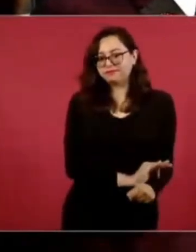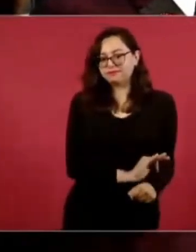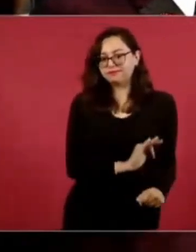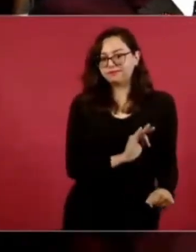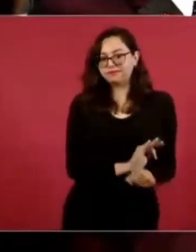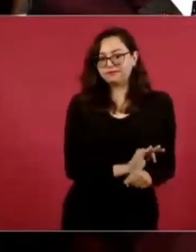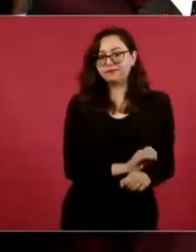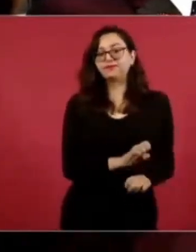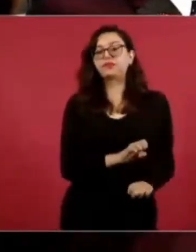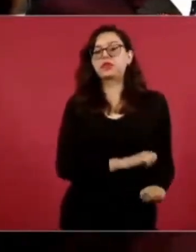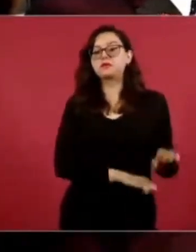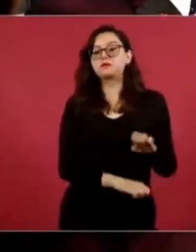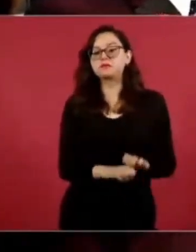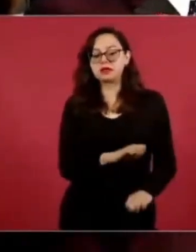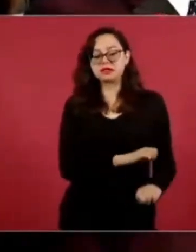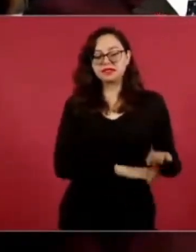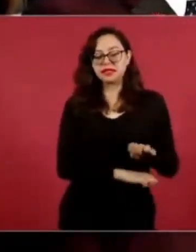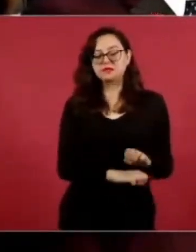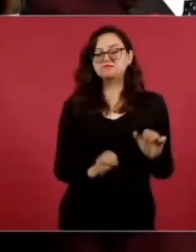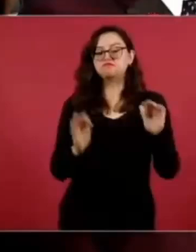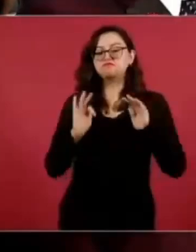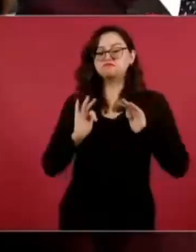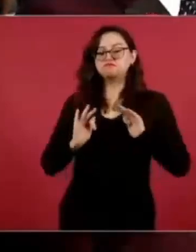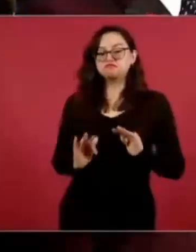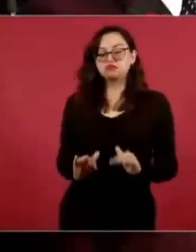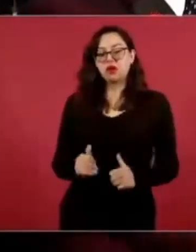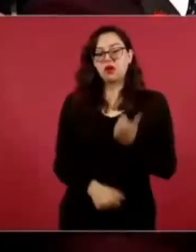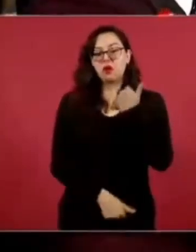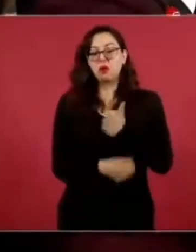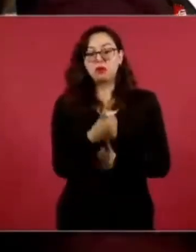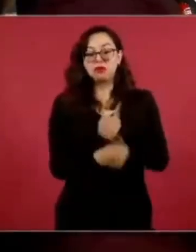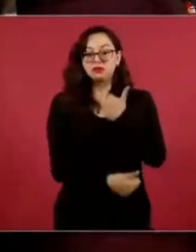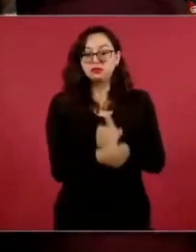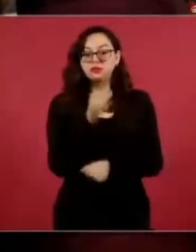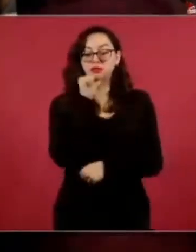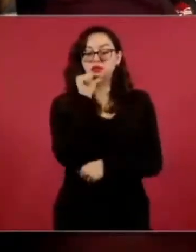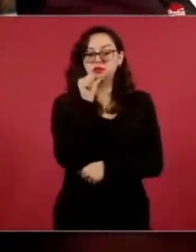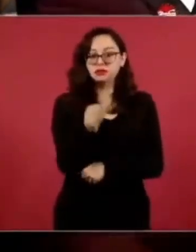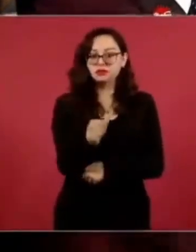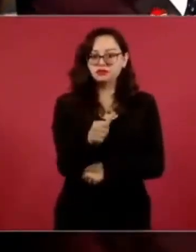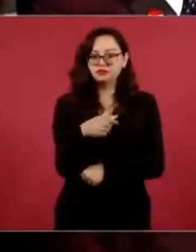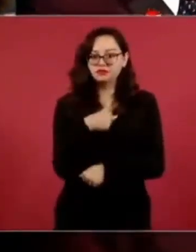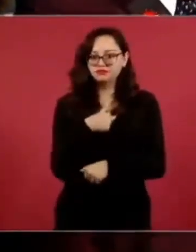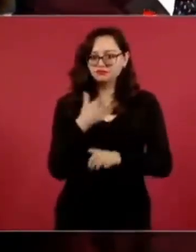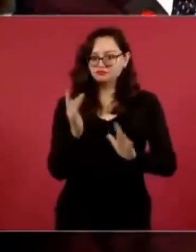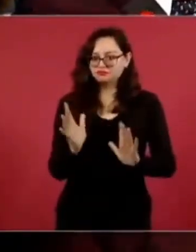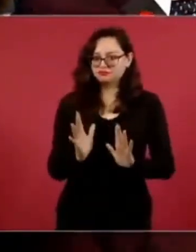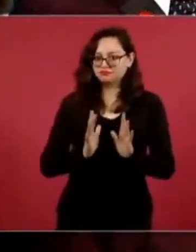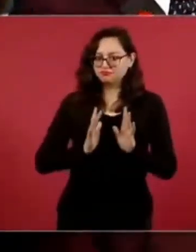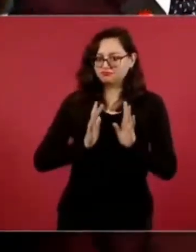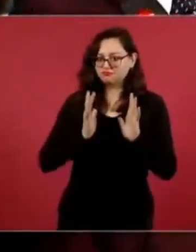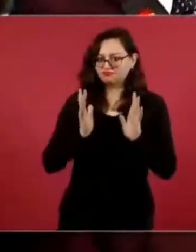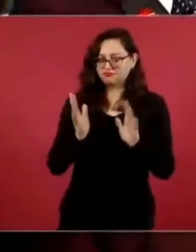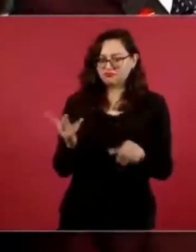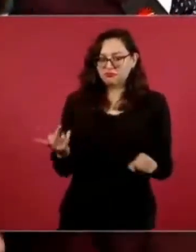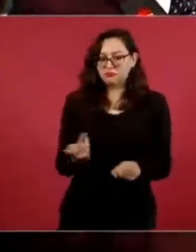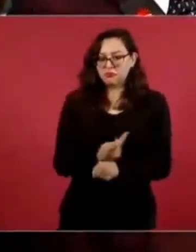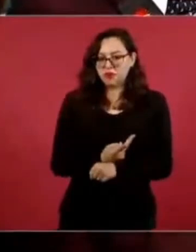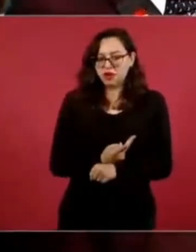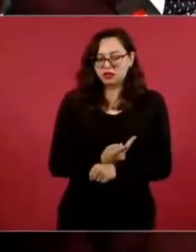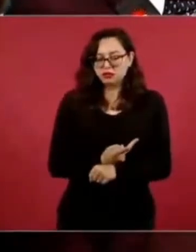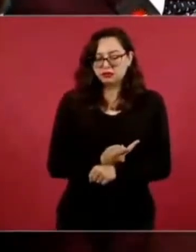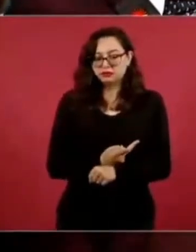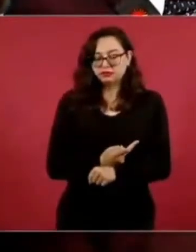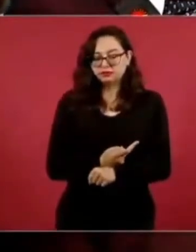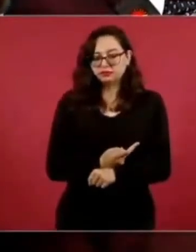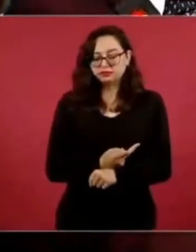no tuviera competencia. La verdad me llamó la atención porque el comisionado,